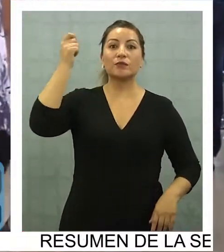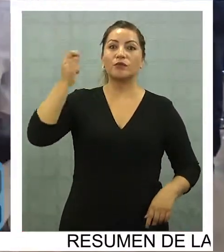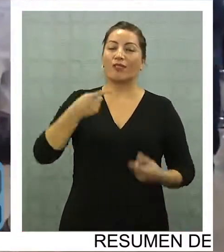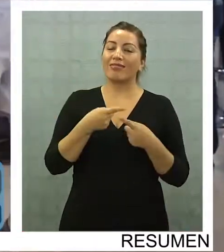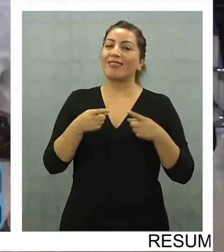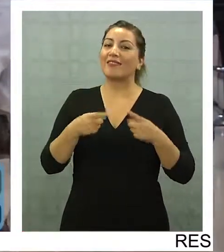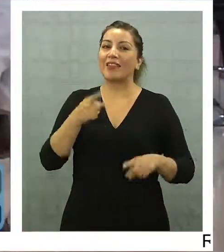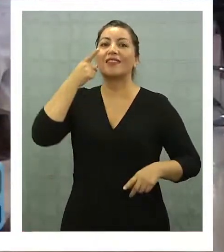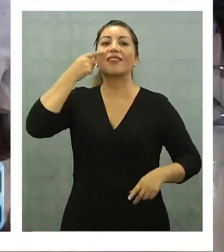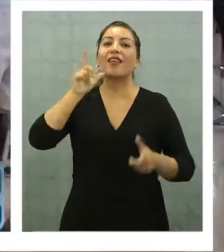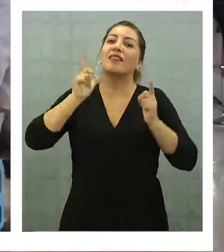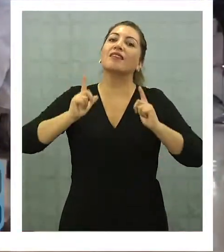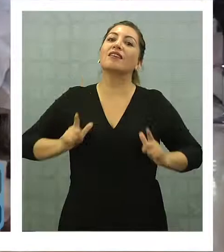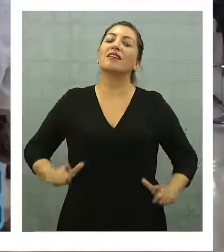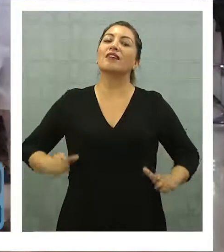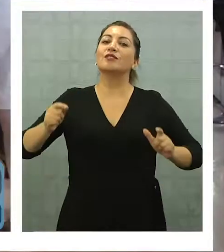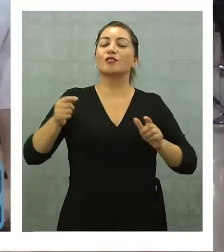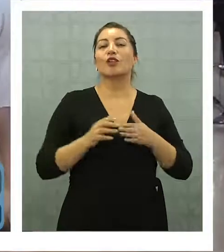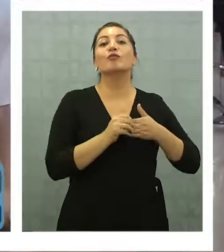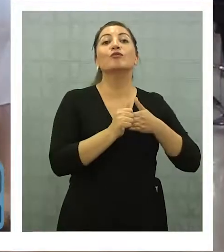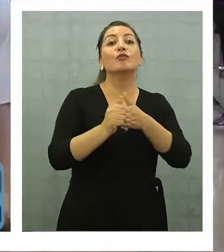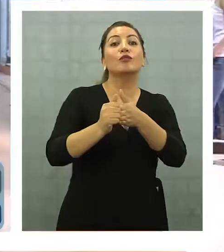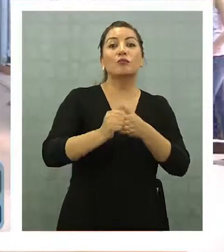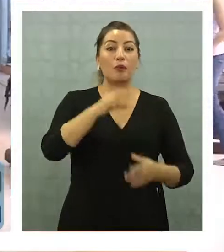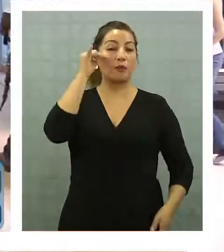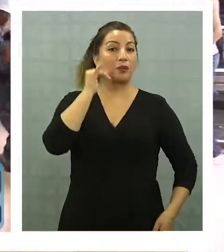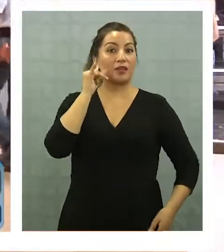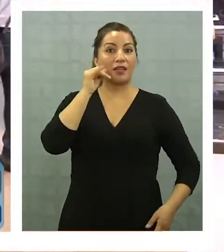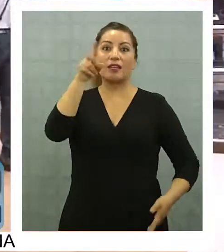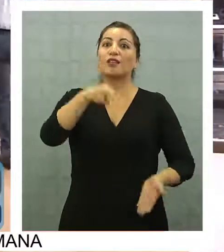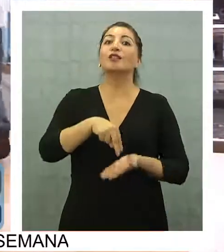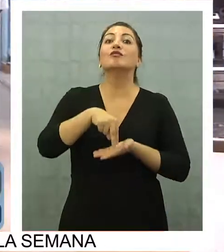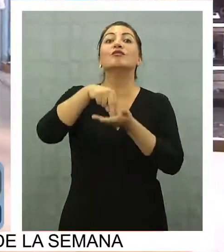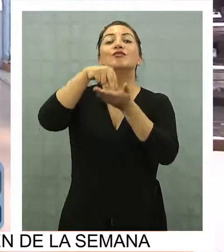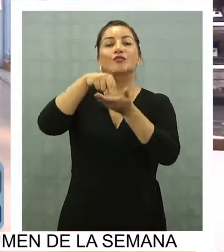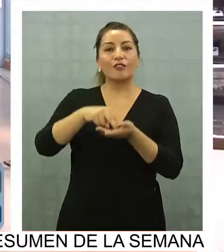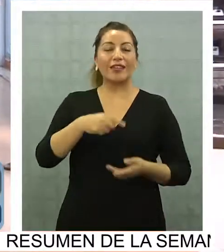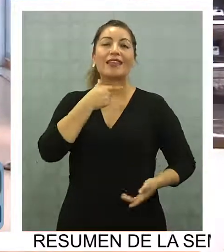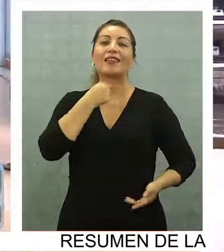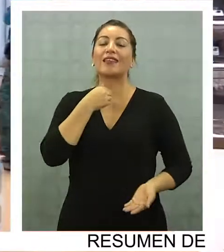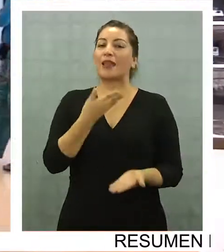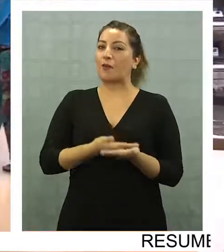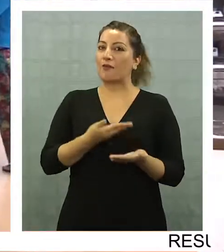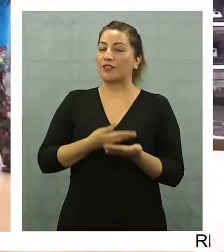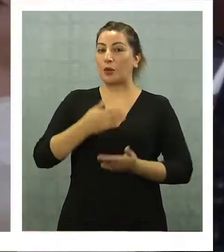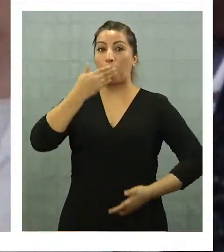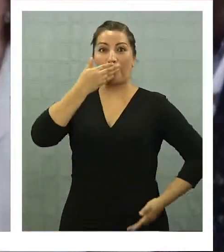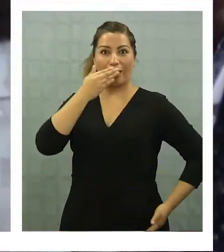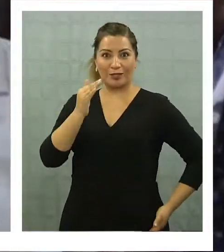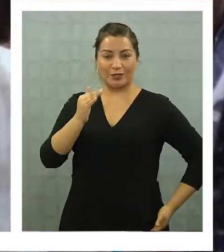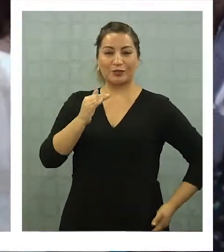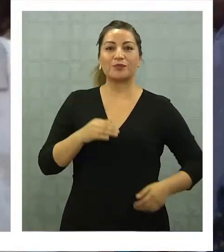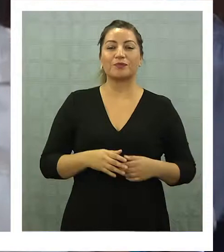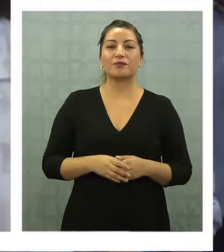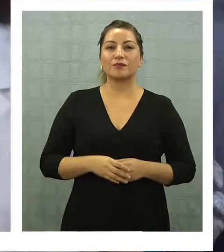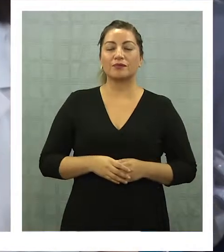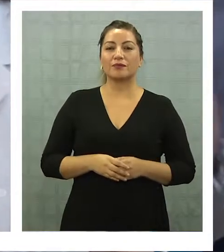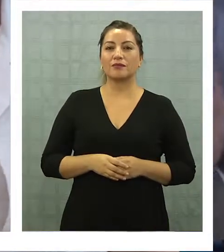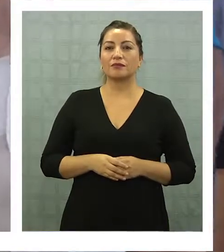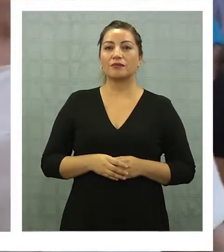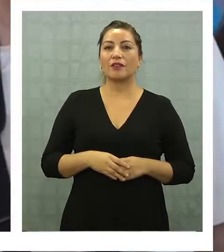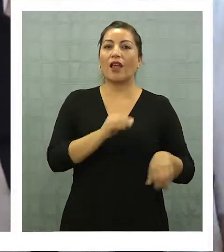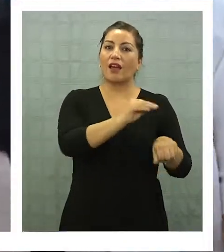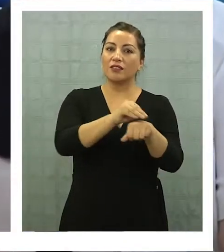días de descanso y turismo para la región. Situación que en Sofri se intenta aprovechar de la mejor manera posible. Y